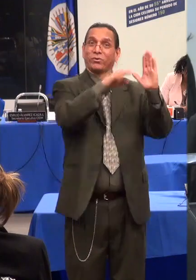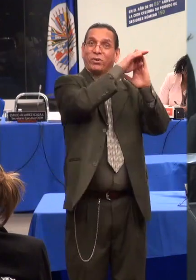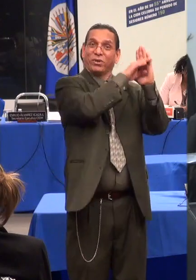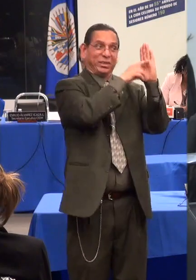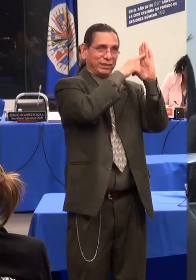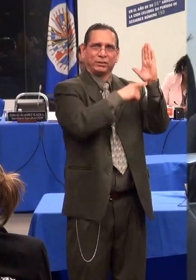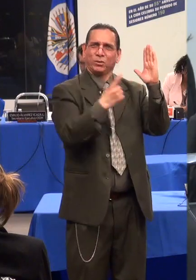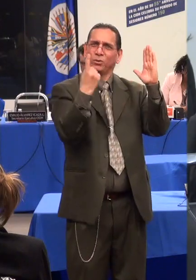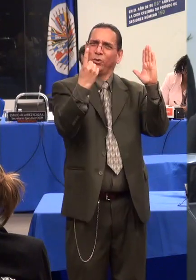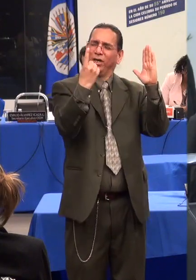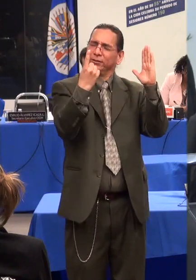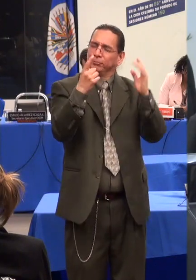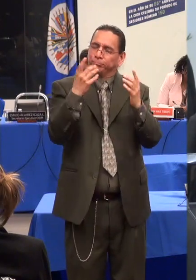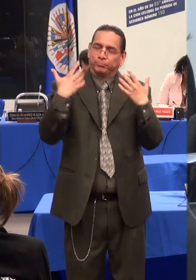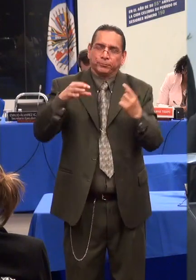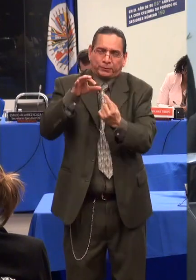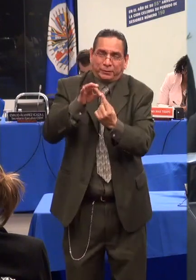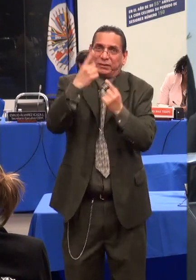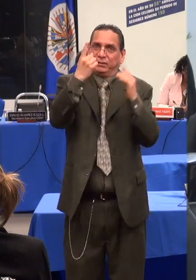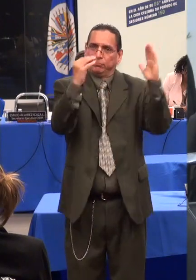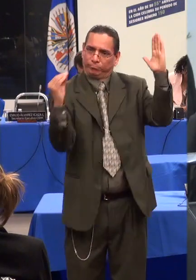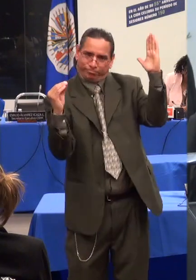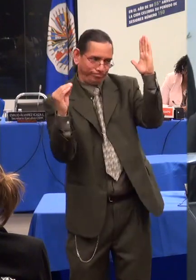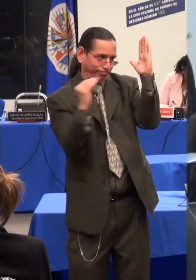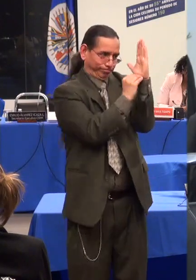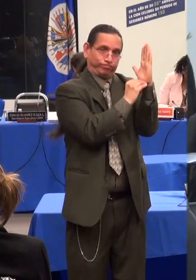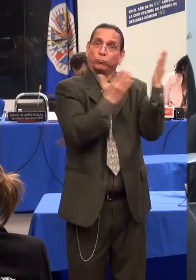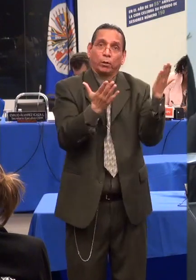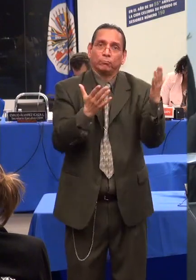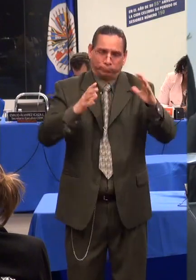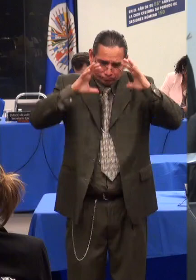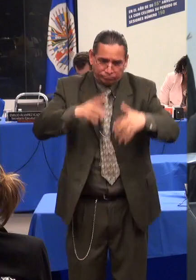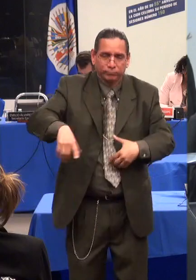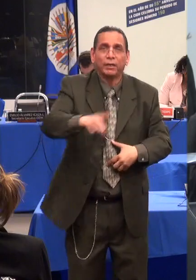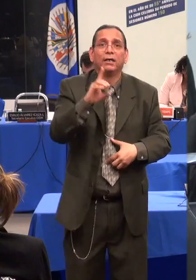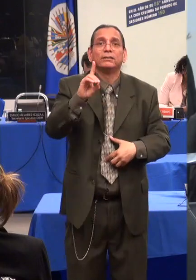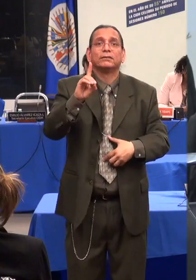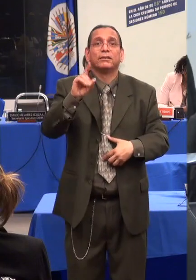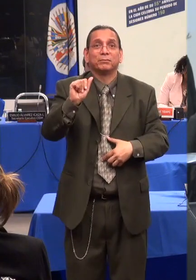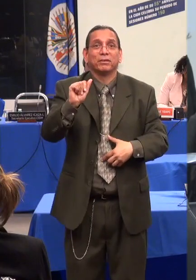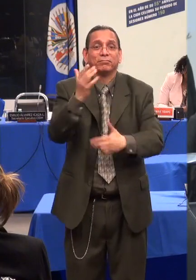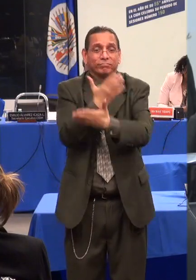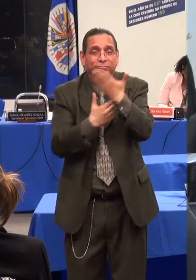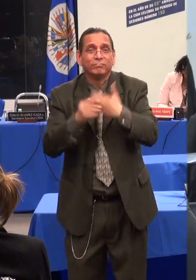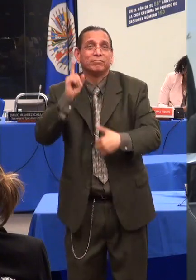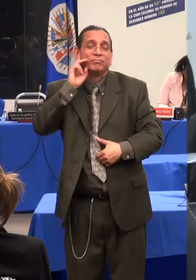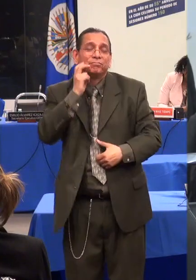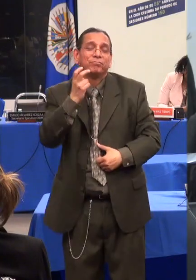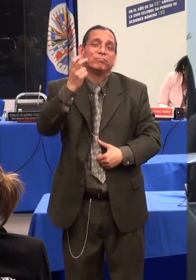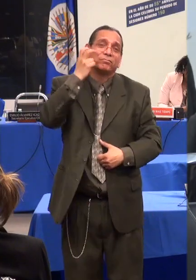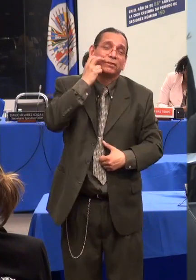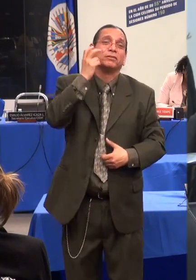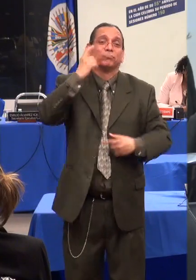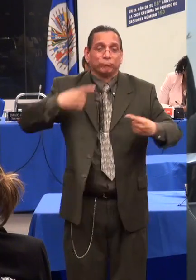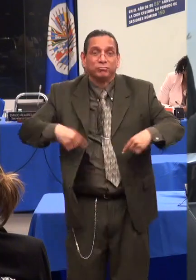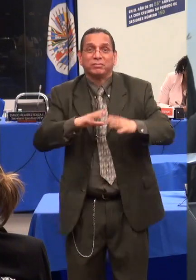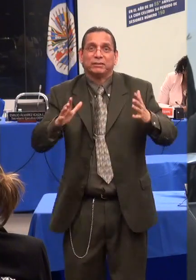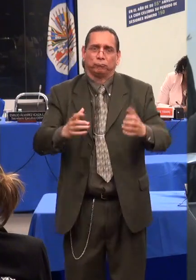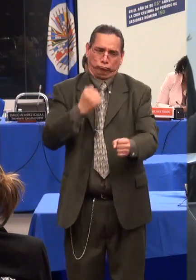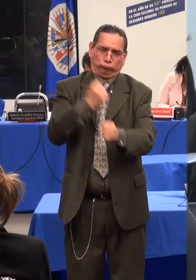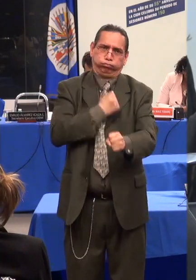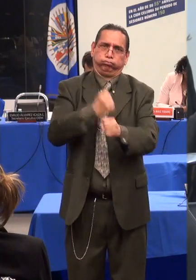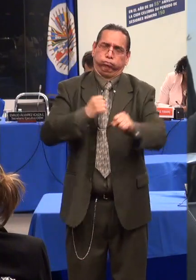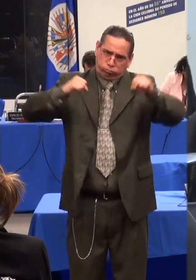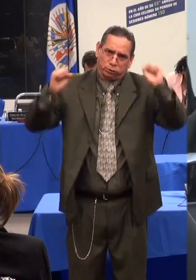discapacidad en la región. Que incorpore estándares de accesibilidad en sus materiales, página web, audiencias y otros